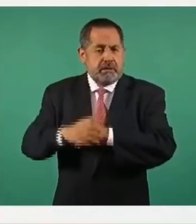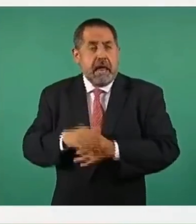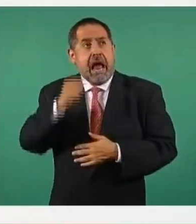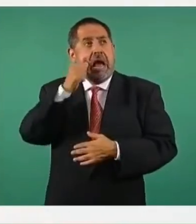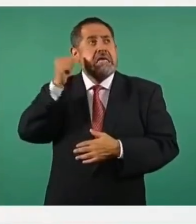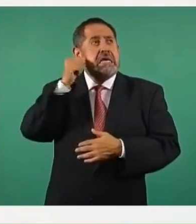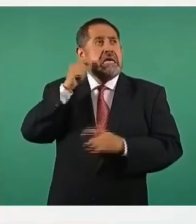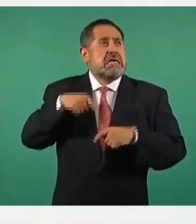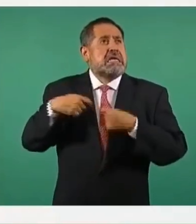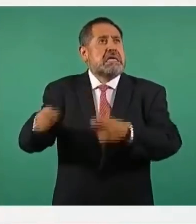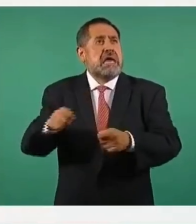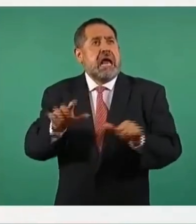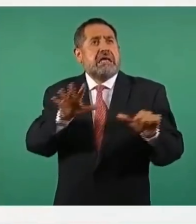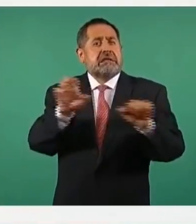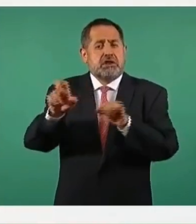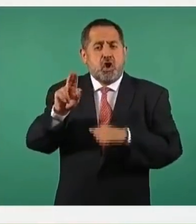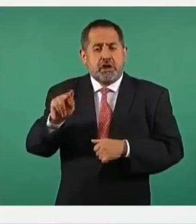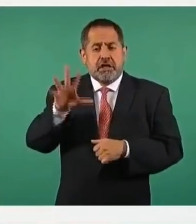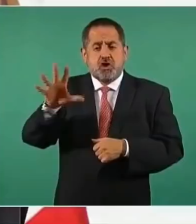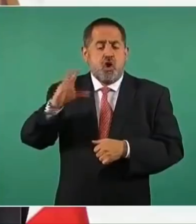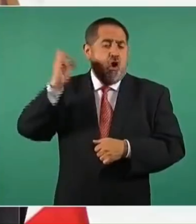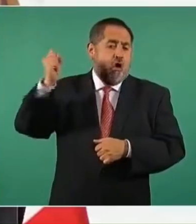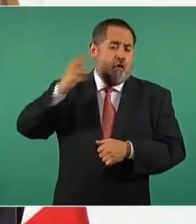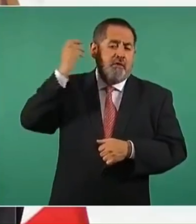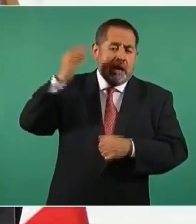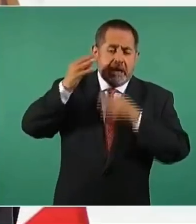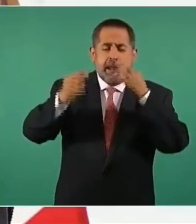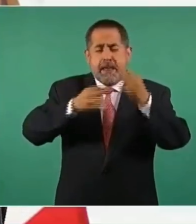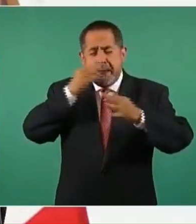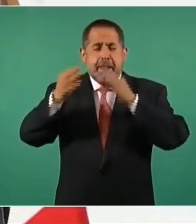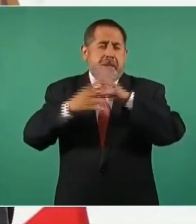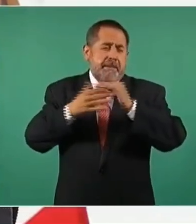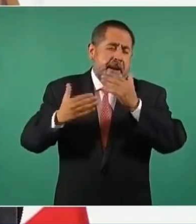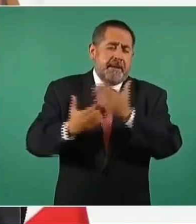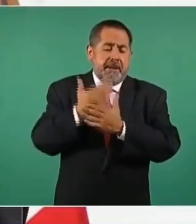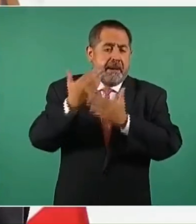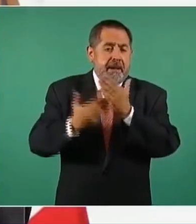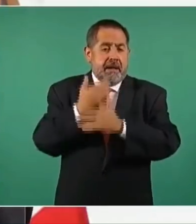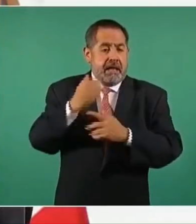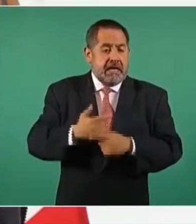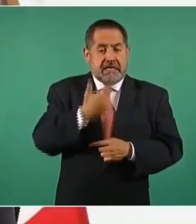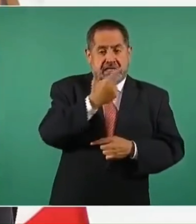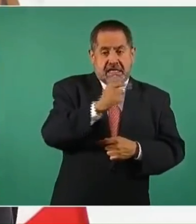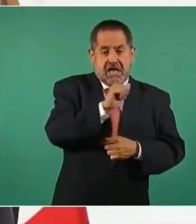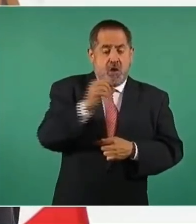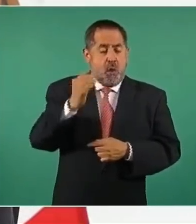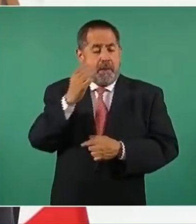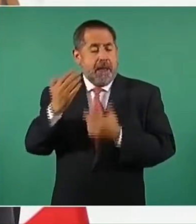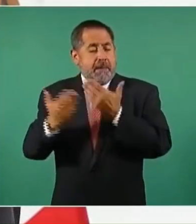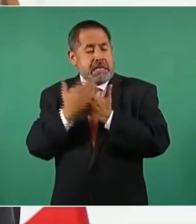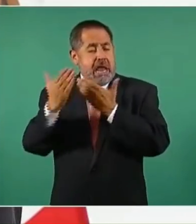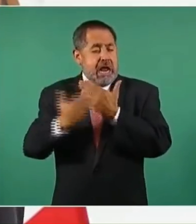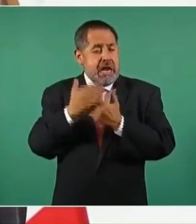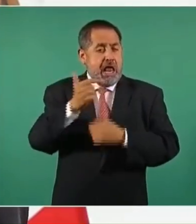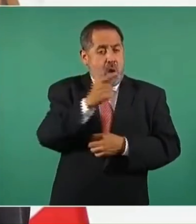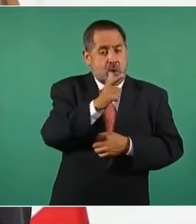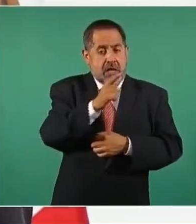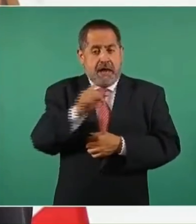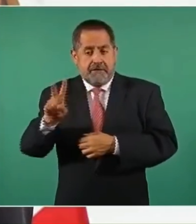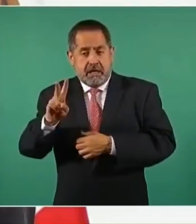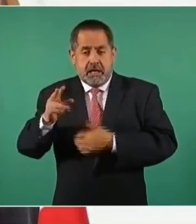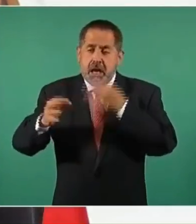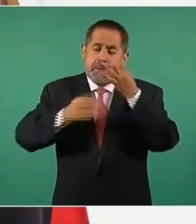685 conferencias de prensa de 7 a 9 de la mañana, de lunes a viernes.